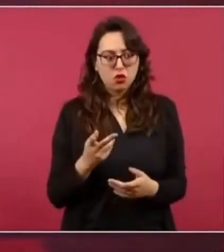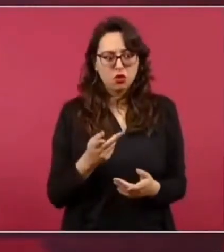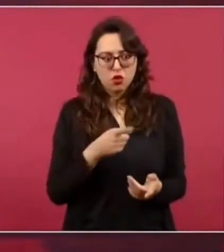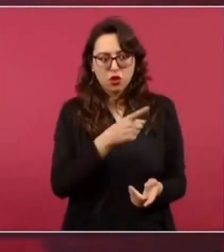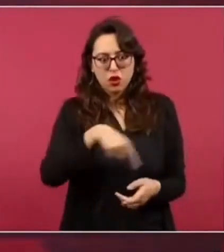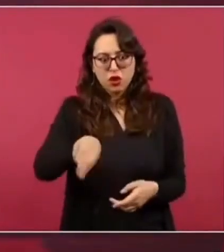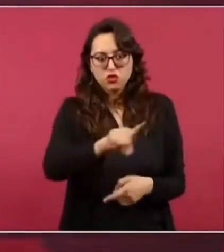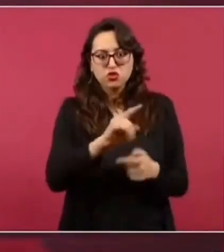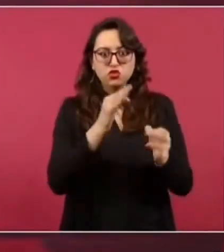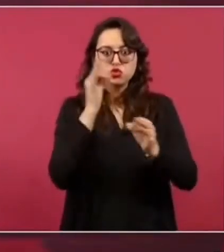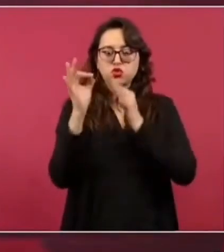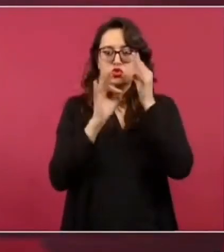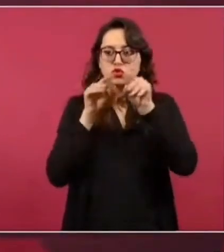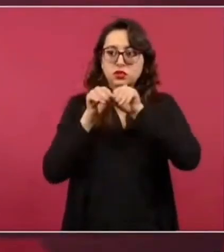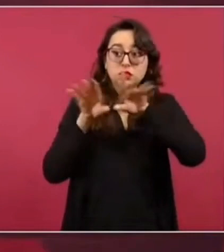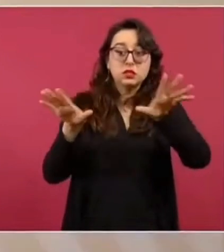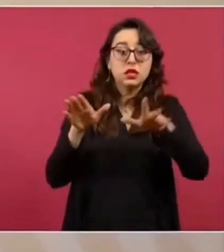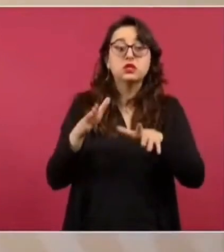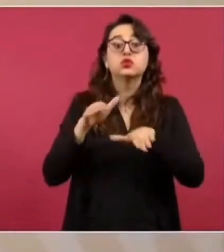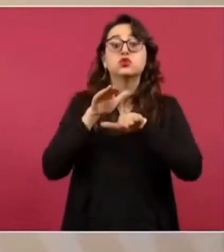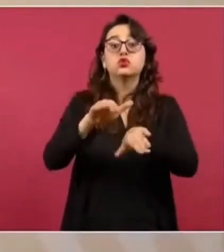¿cómo le hacen en este caso?